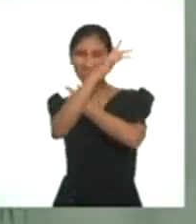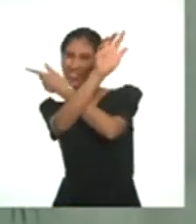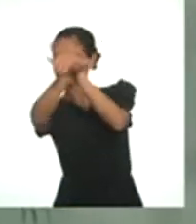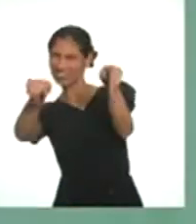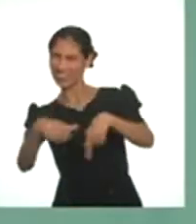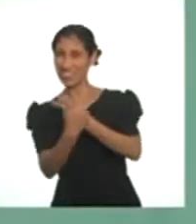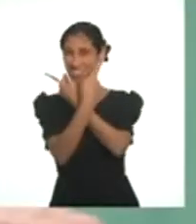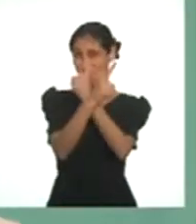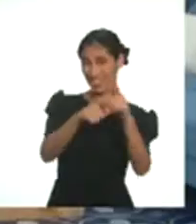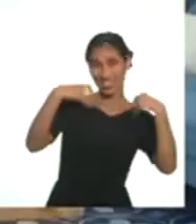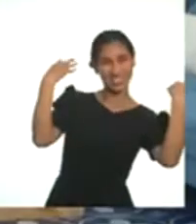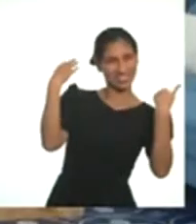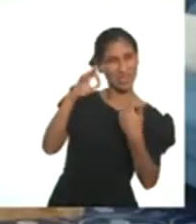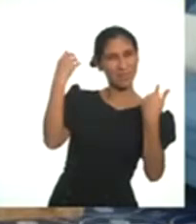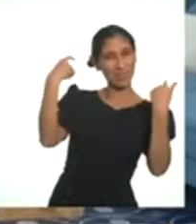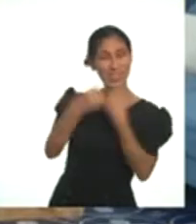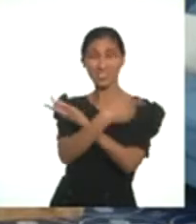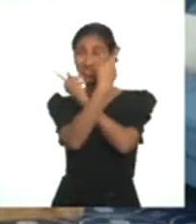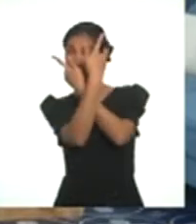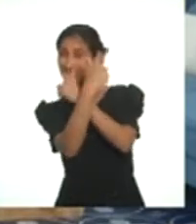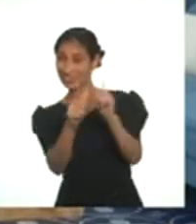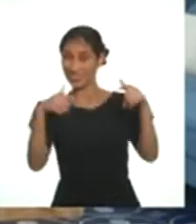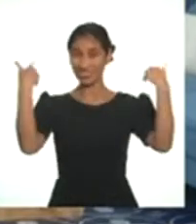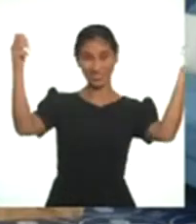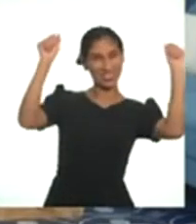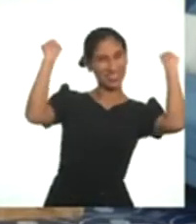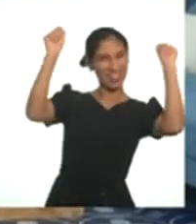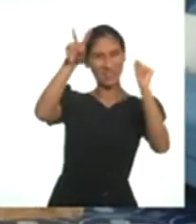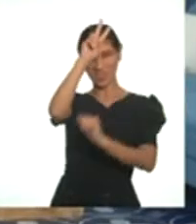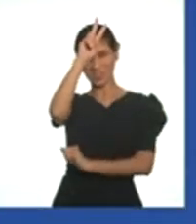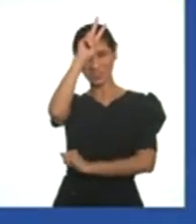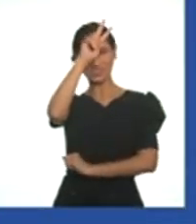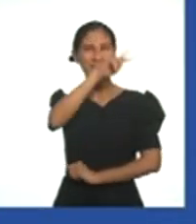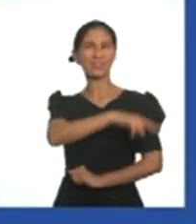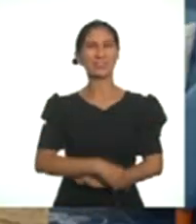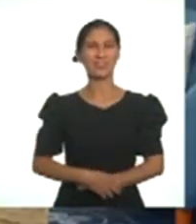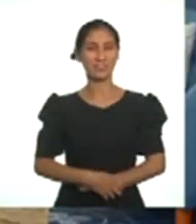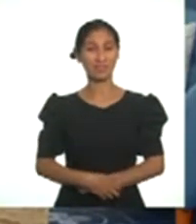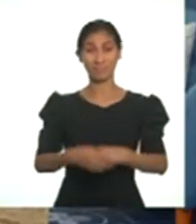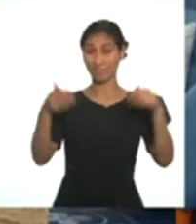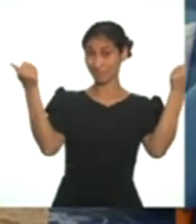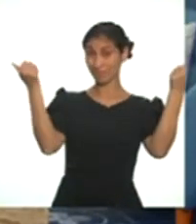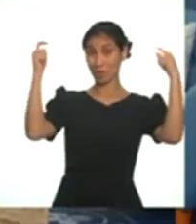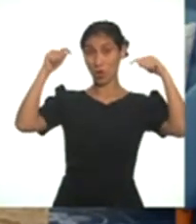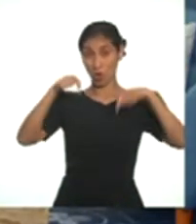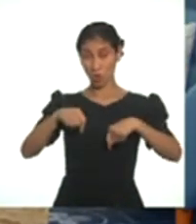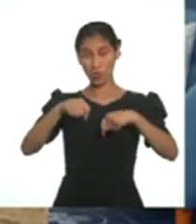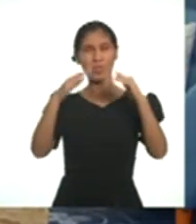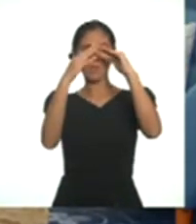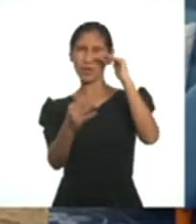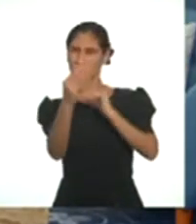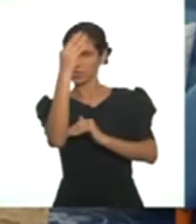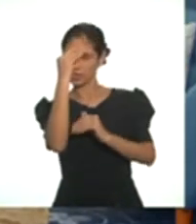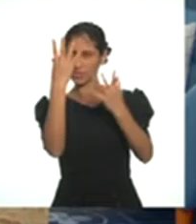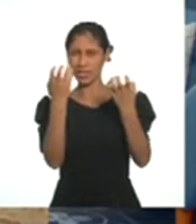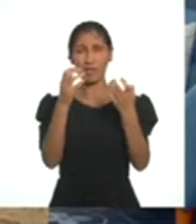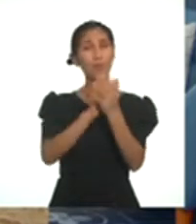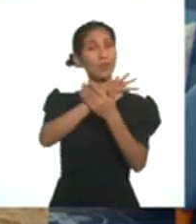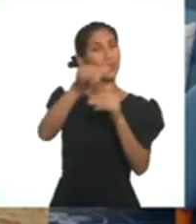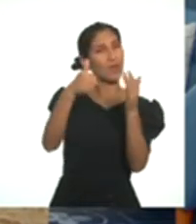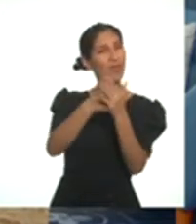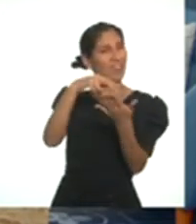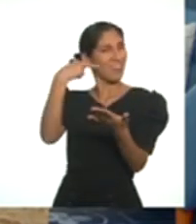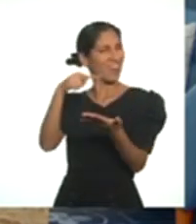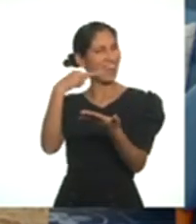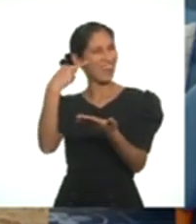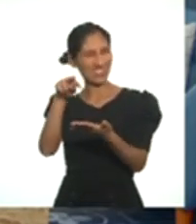¡Seamos lo siempre! ¡Viva el Perú! ¡Seamos lo siempre! ¡Viva el Perú! Hoy, desde Aprendo en Casa, queremos celebrar el